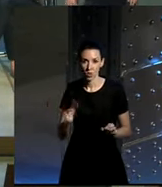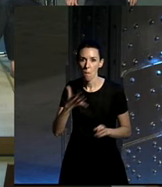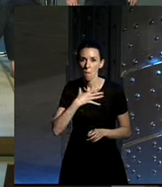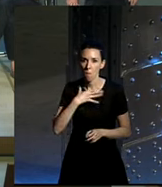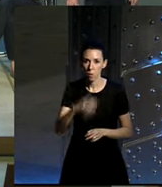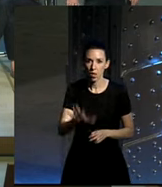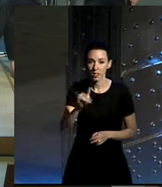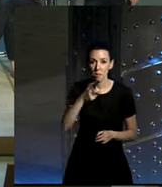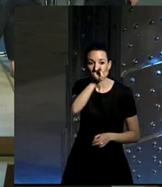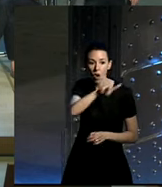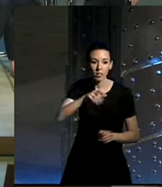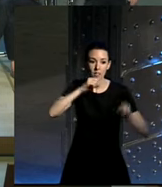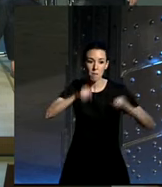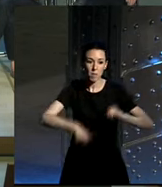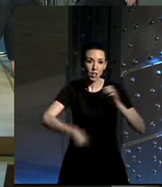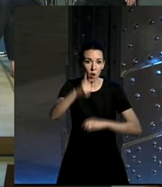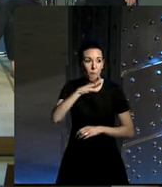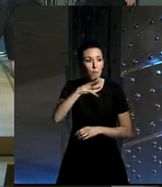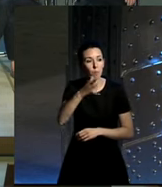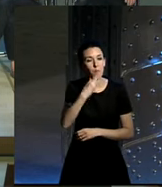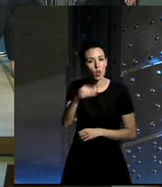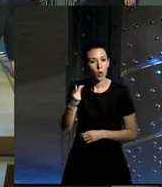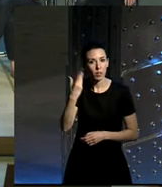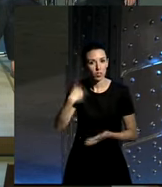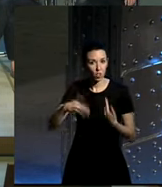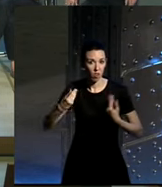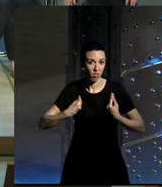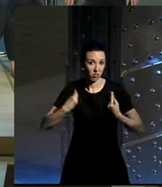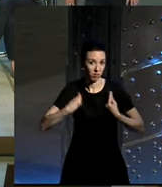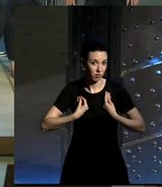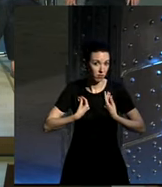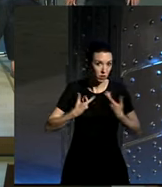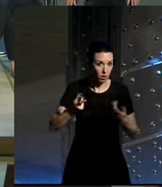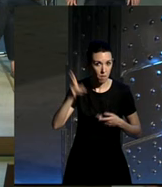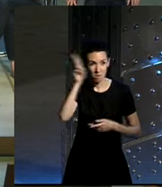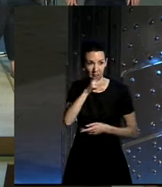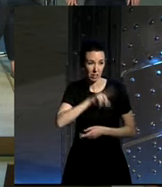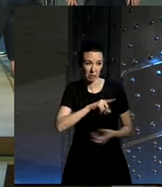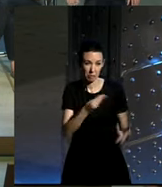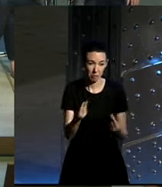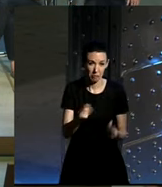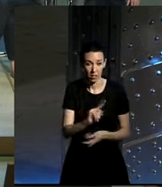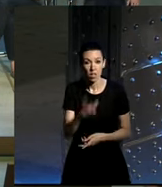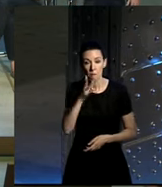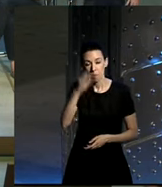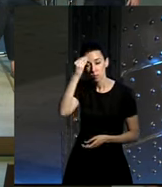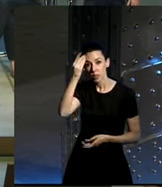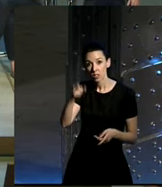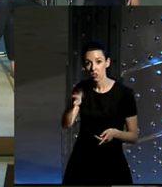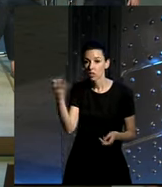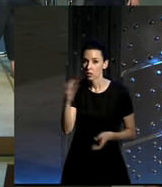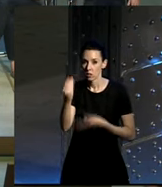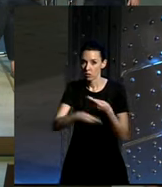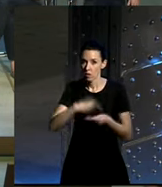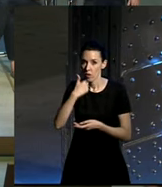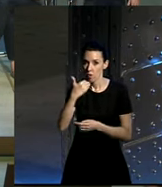pero para la gente más mayor porque cuando eres joven no bueno yo he vivido varios años pero por eso yo creo que es que hay que hacer